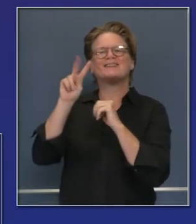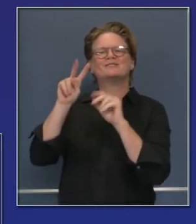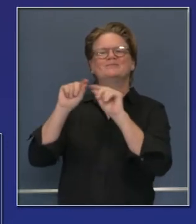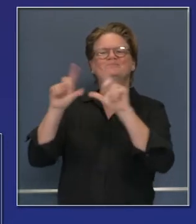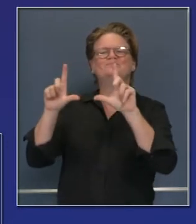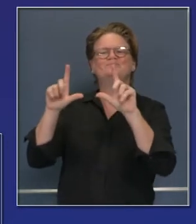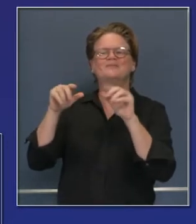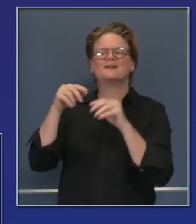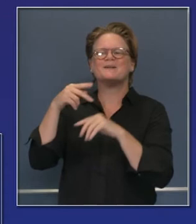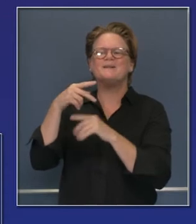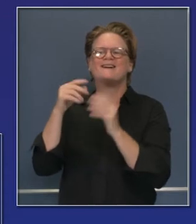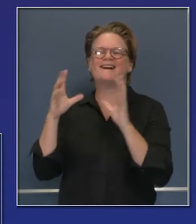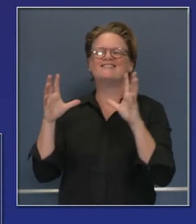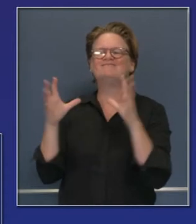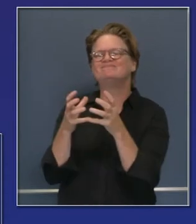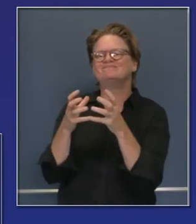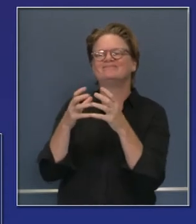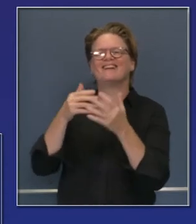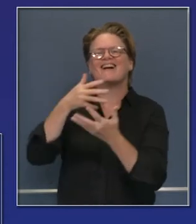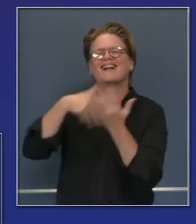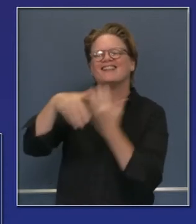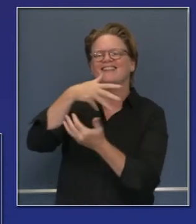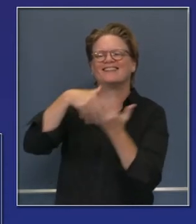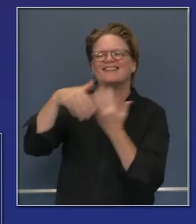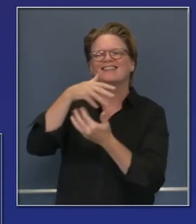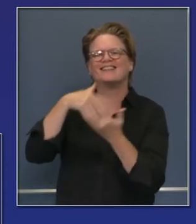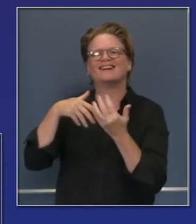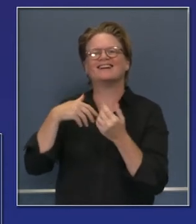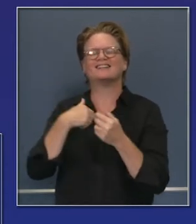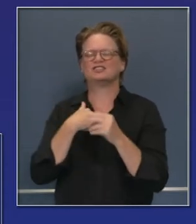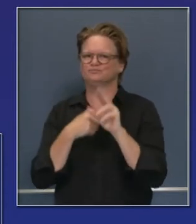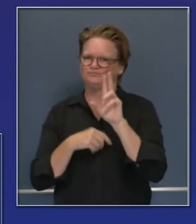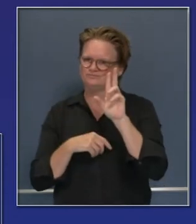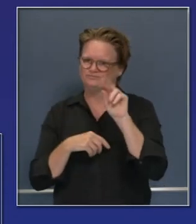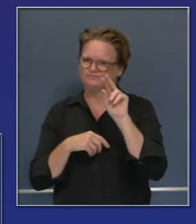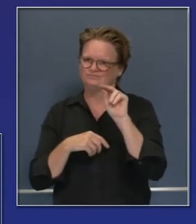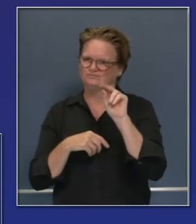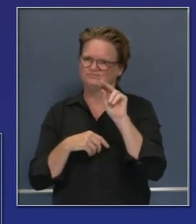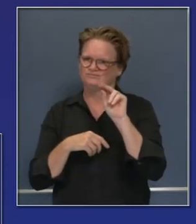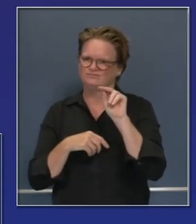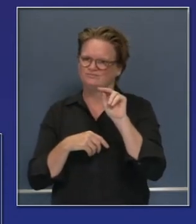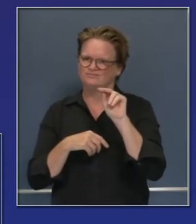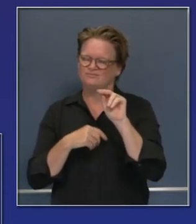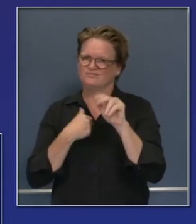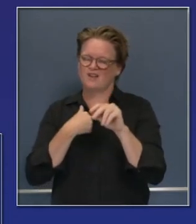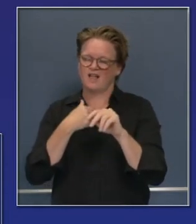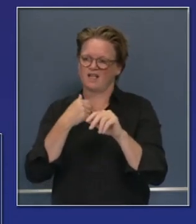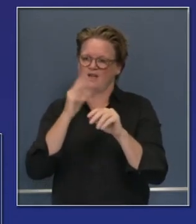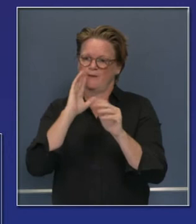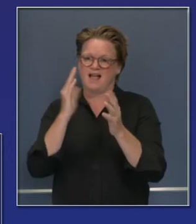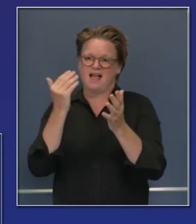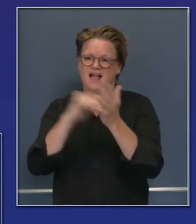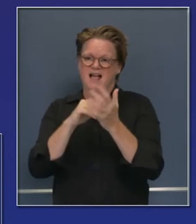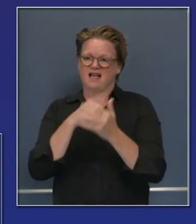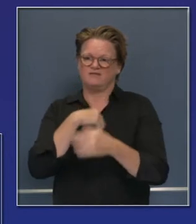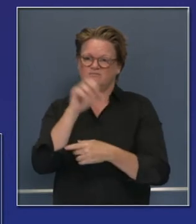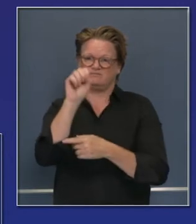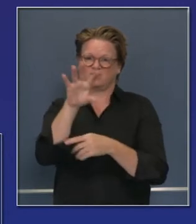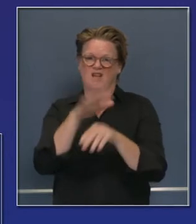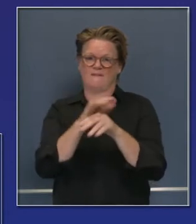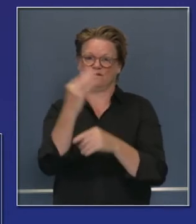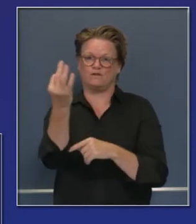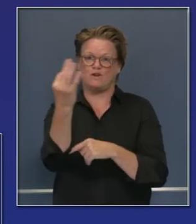congregarse con otras personas veremos cuáles son los retos y ciertamente que no puedo decirles más insistentemente lo